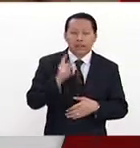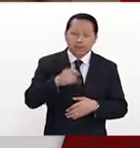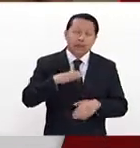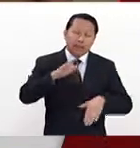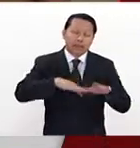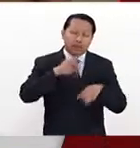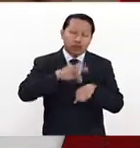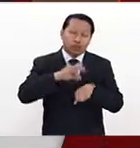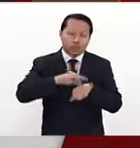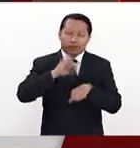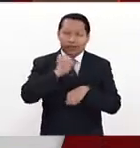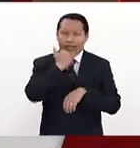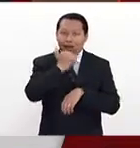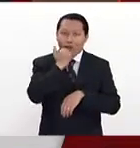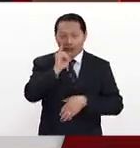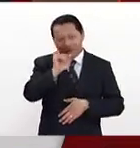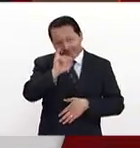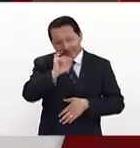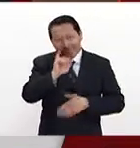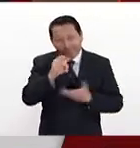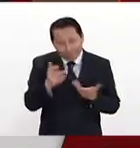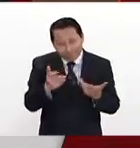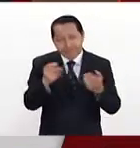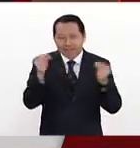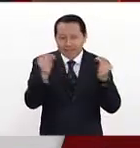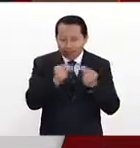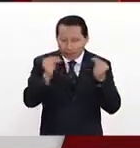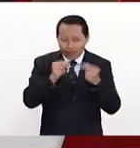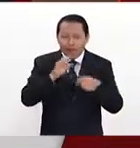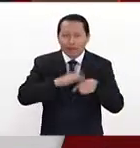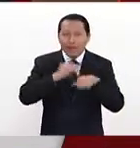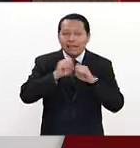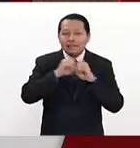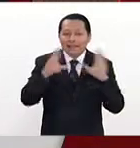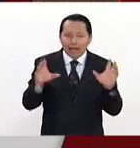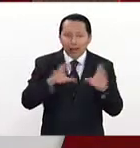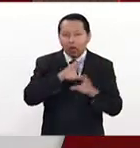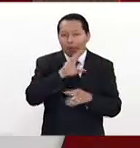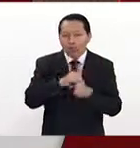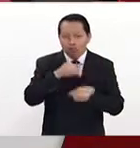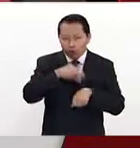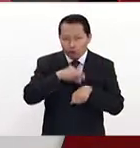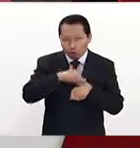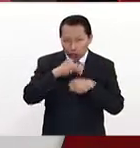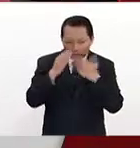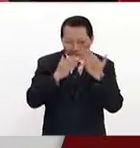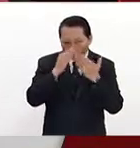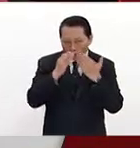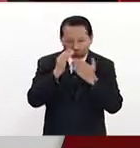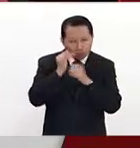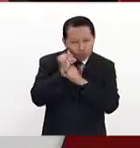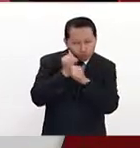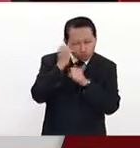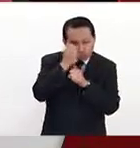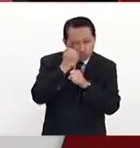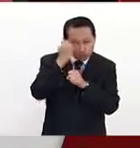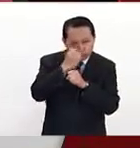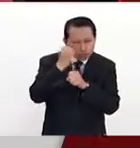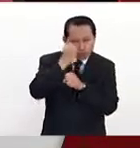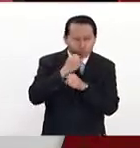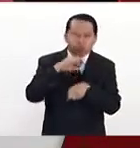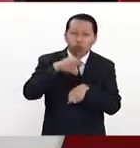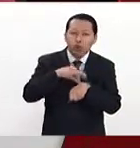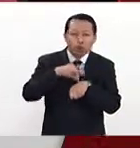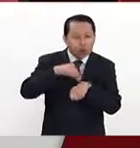Necesitamos claramente tener programas de educación médica continua donde el médico claramente pueda